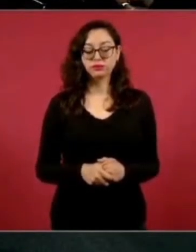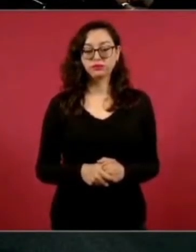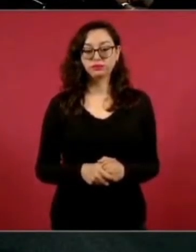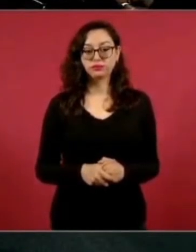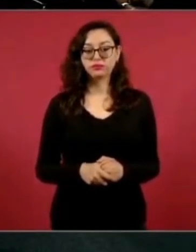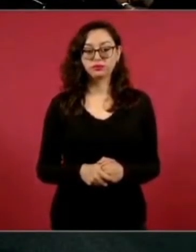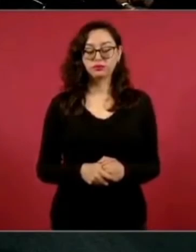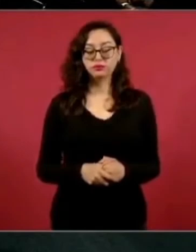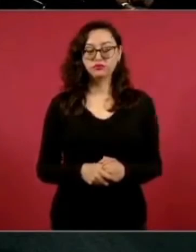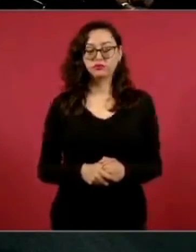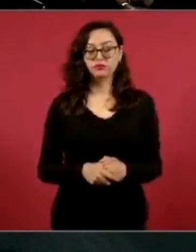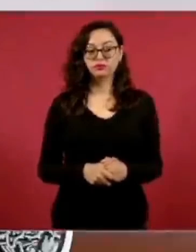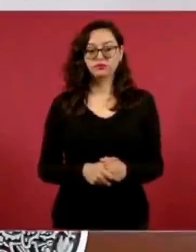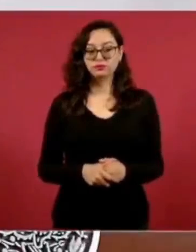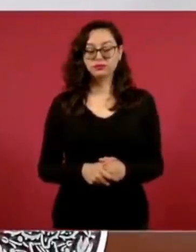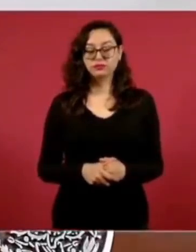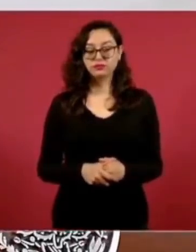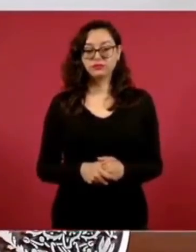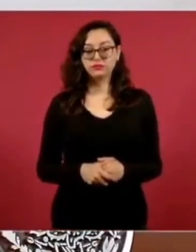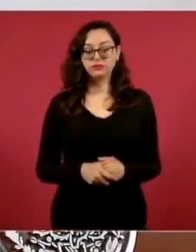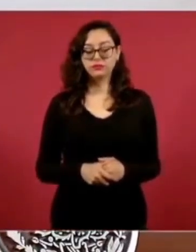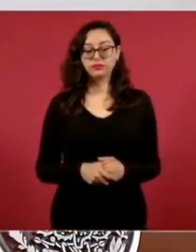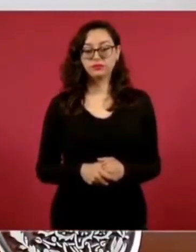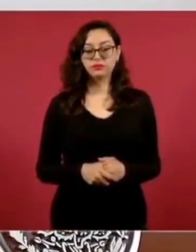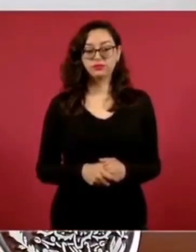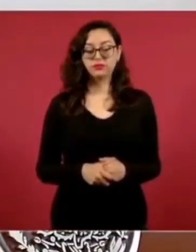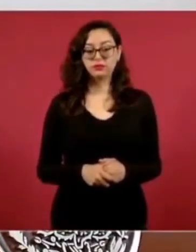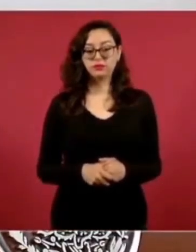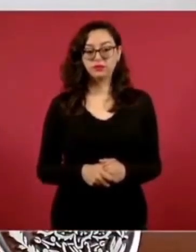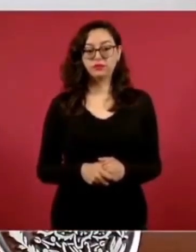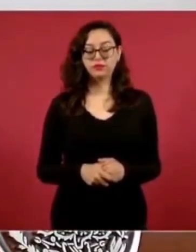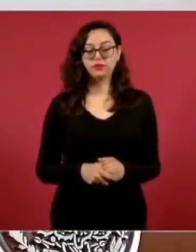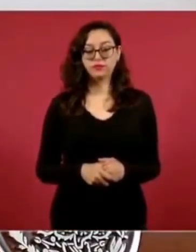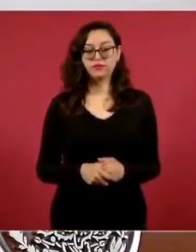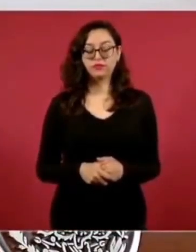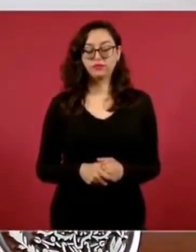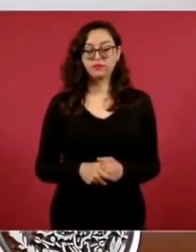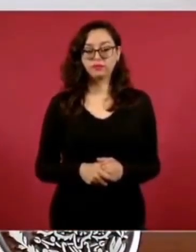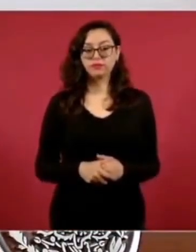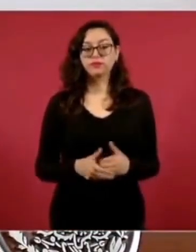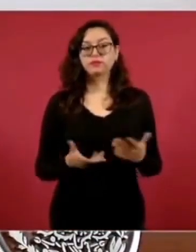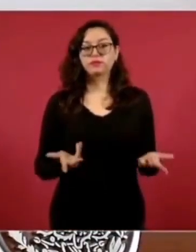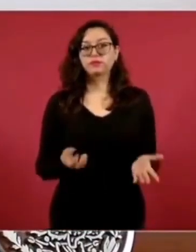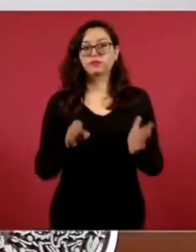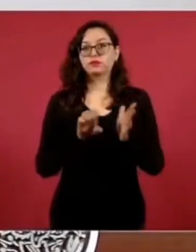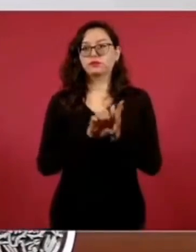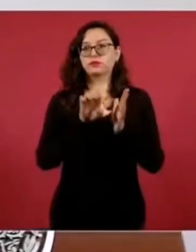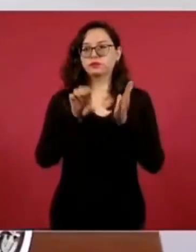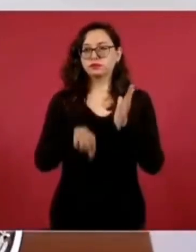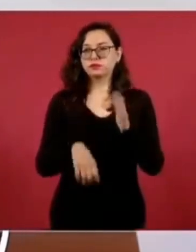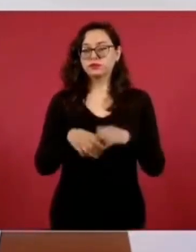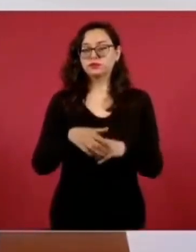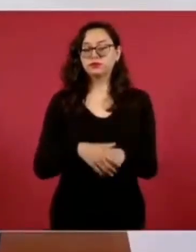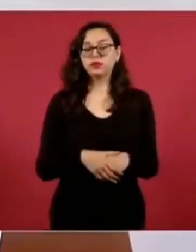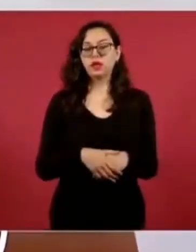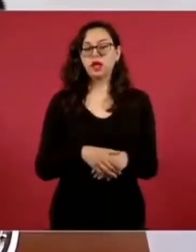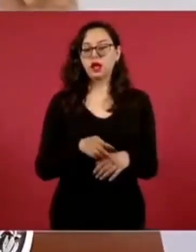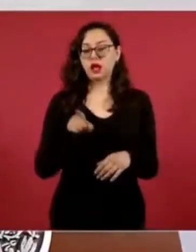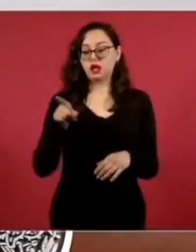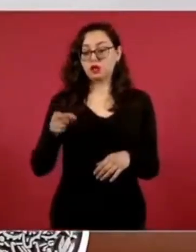hicimos, por ejemplo, en el caso del tramo de Mérida a